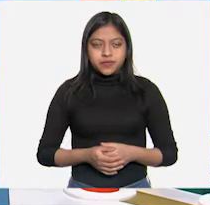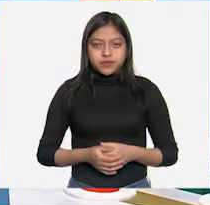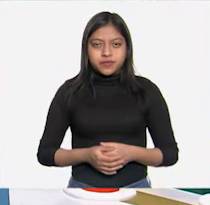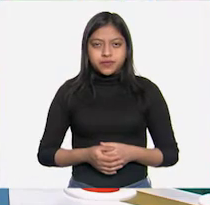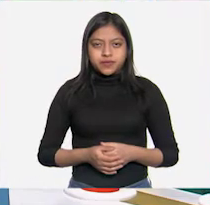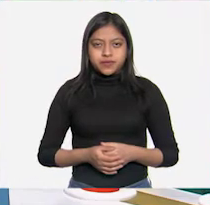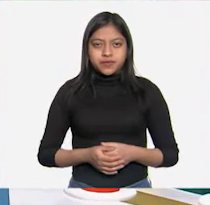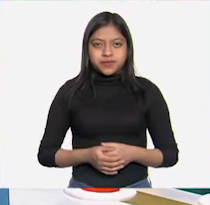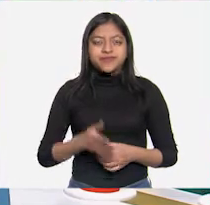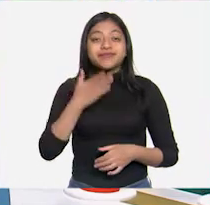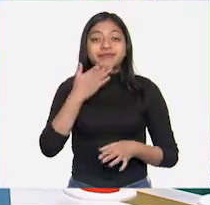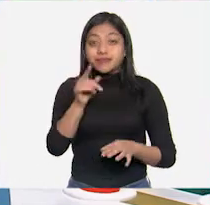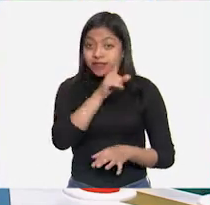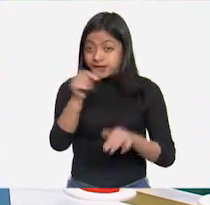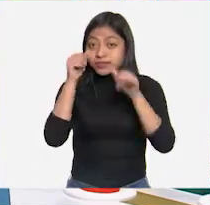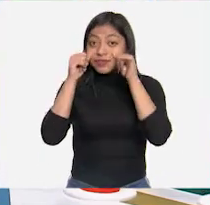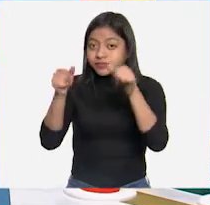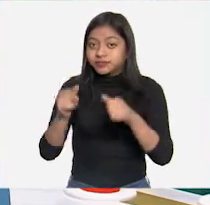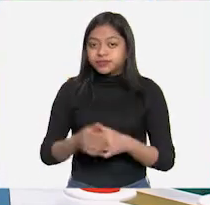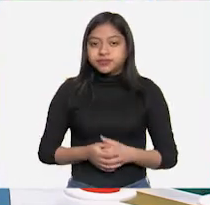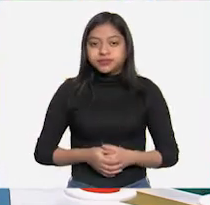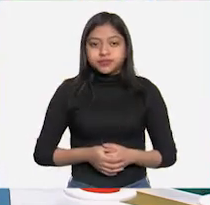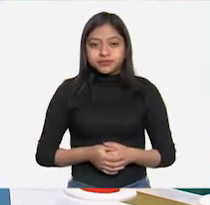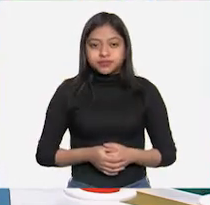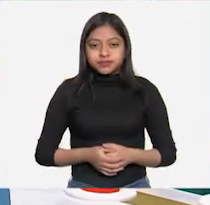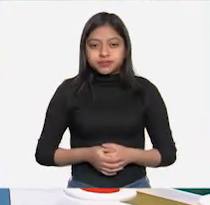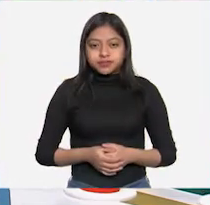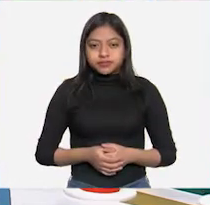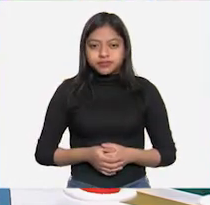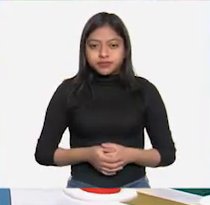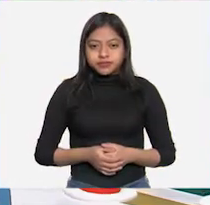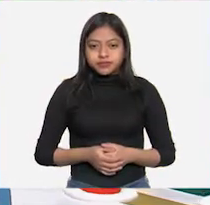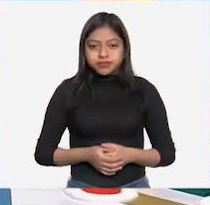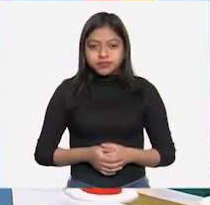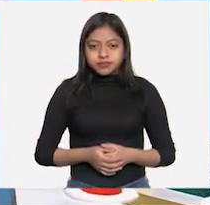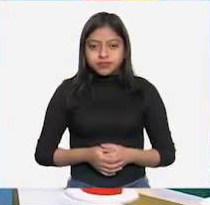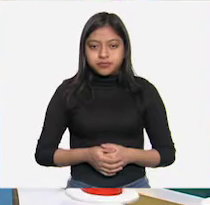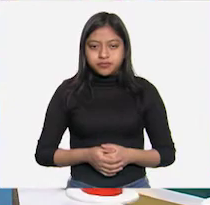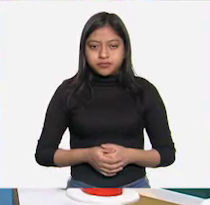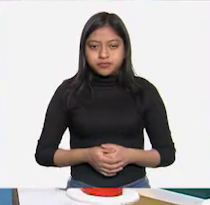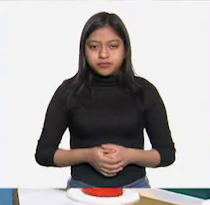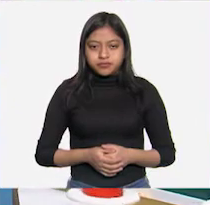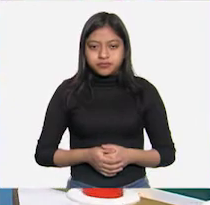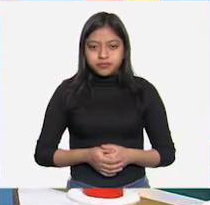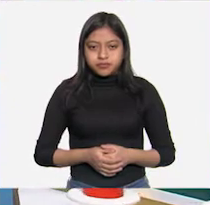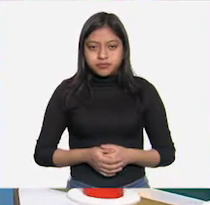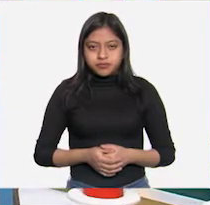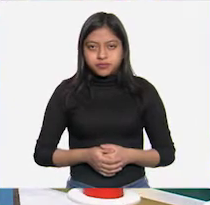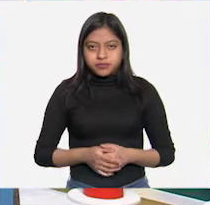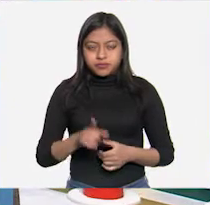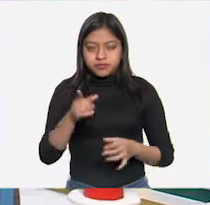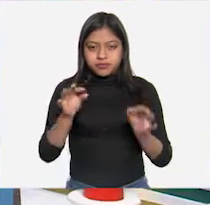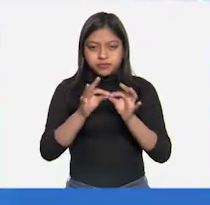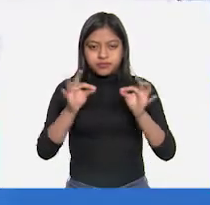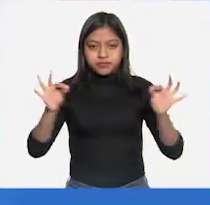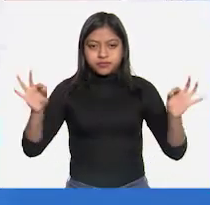Bueno, aquí tenemos que estirarla un poquito más porque ahora sí. Exactamente. ¿Qué pasa si la estiramos? a estirarla.